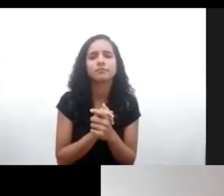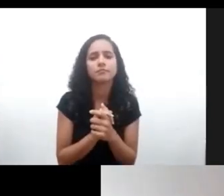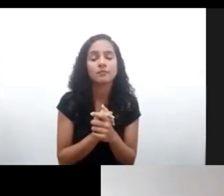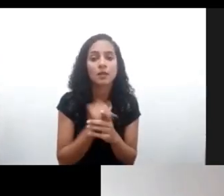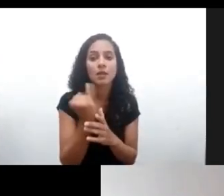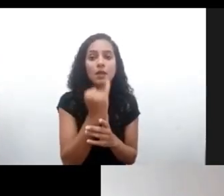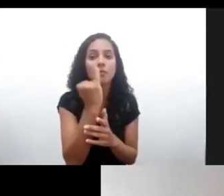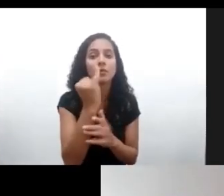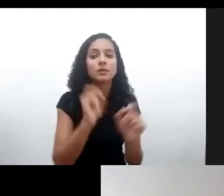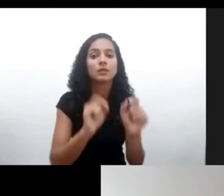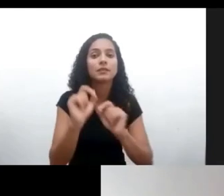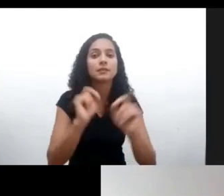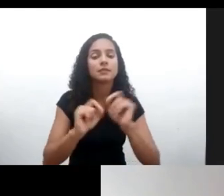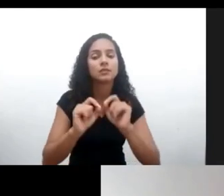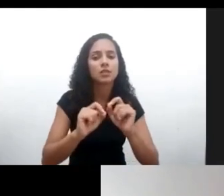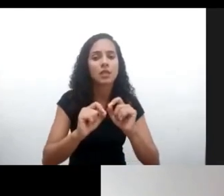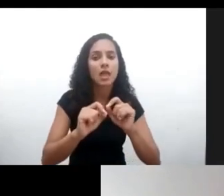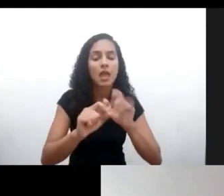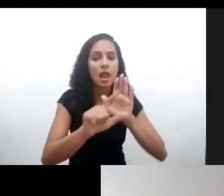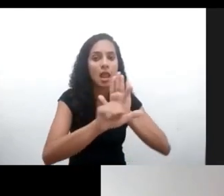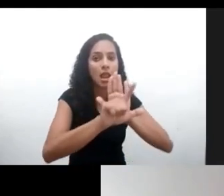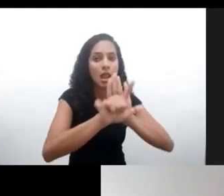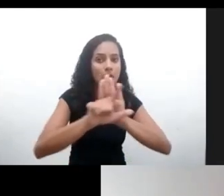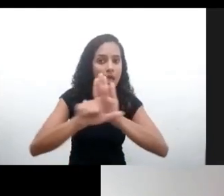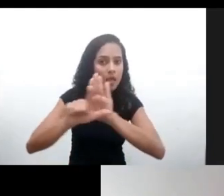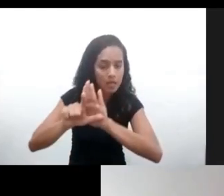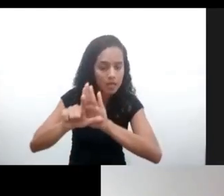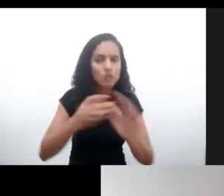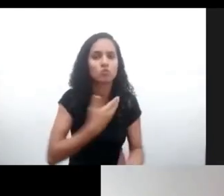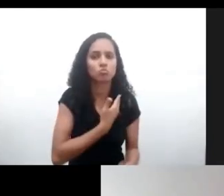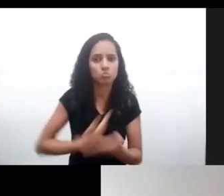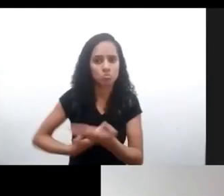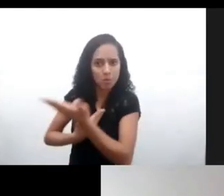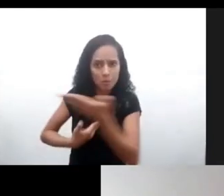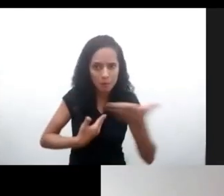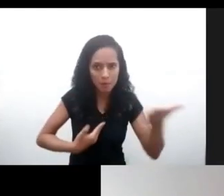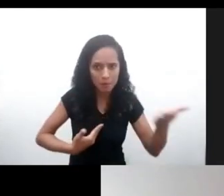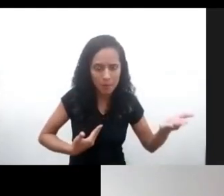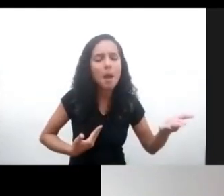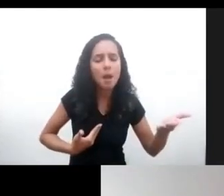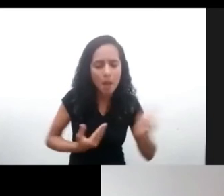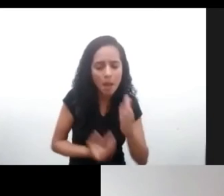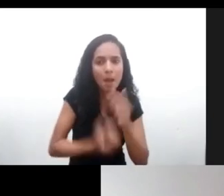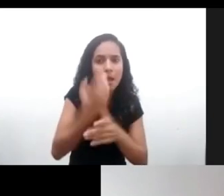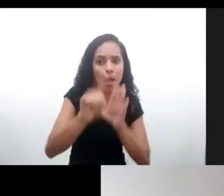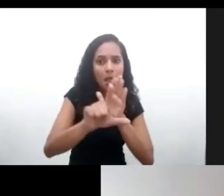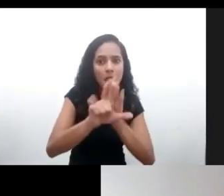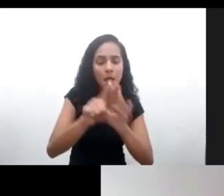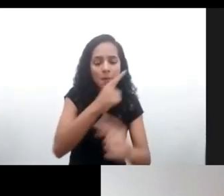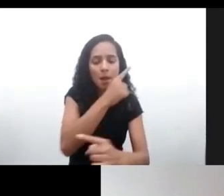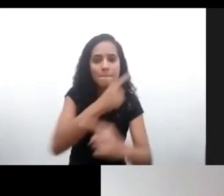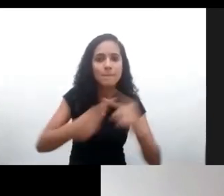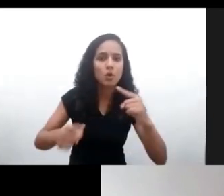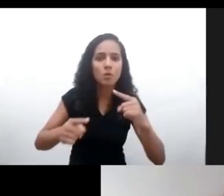resaltar la importancia de leyes de que los estados promulguen